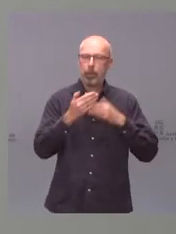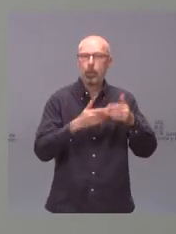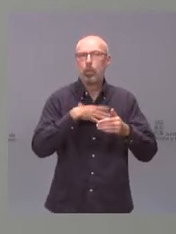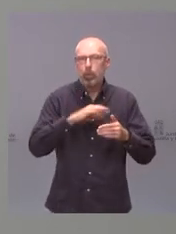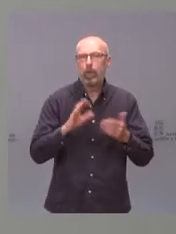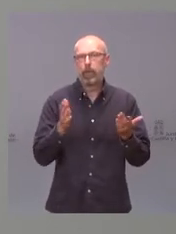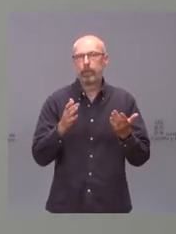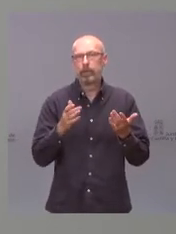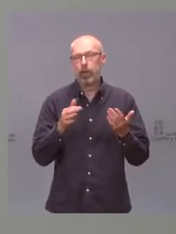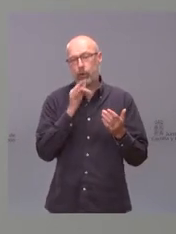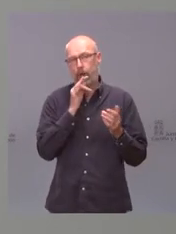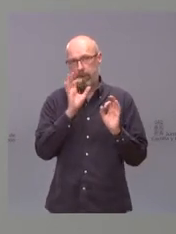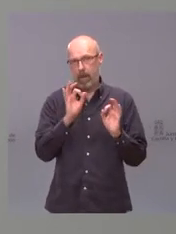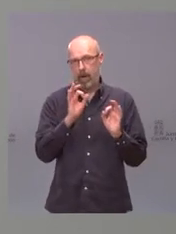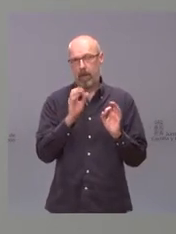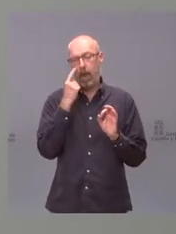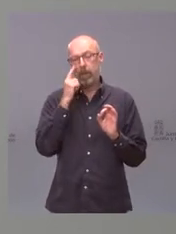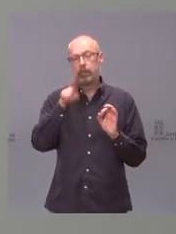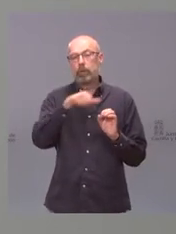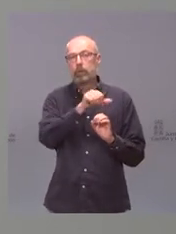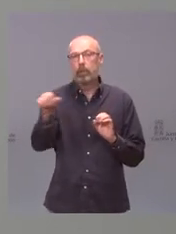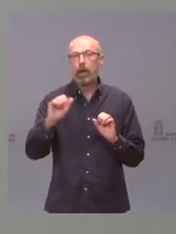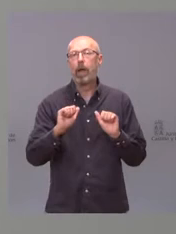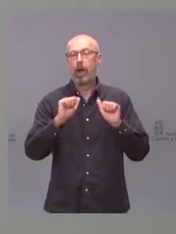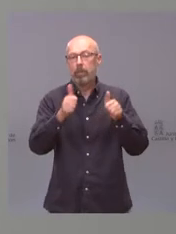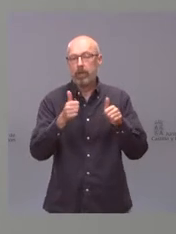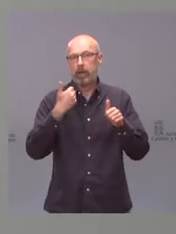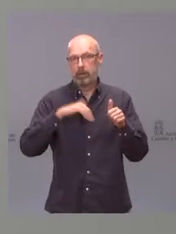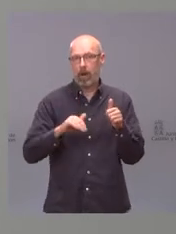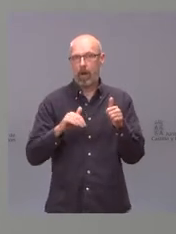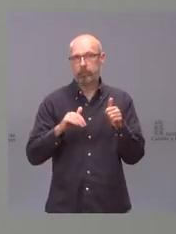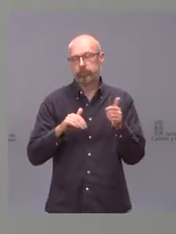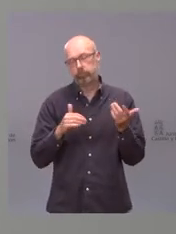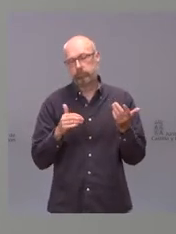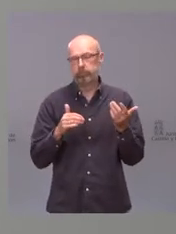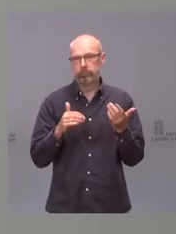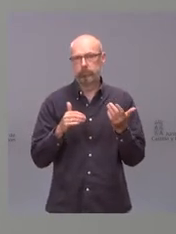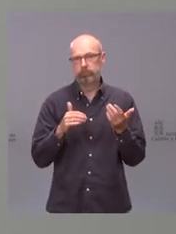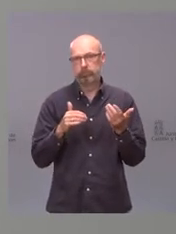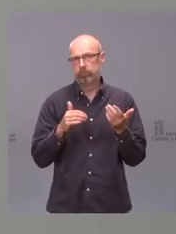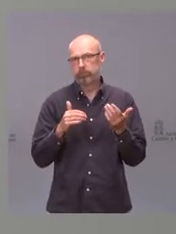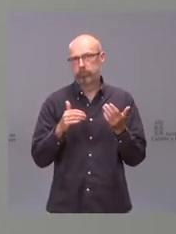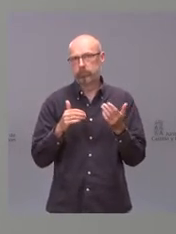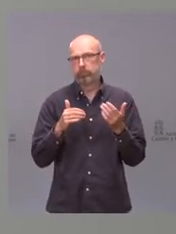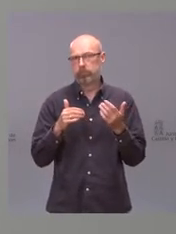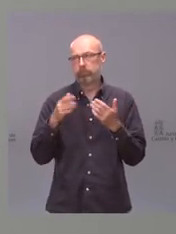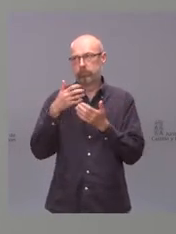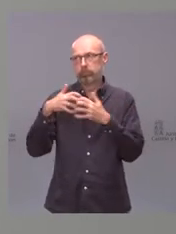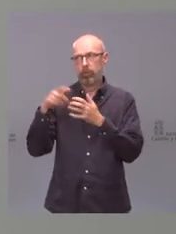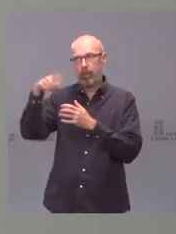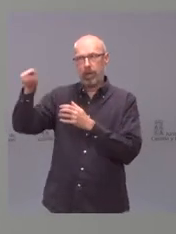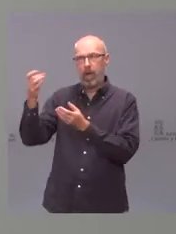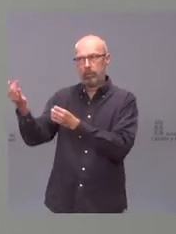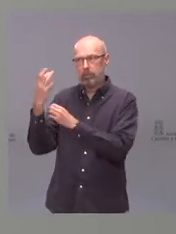que esperamos para la semana que viene empezar a recibir un volumen de vacunas ya un poco más importante.